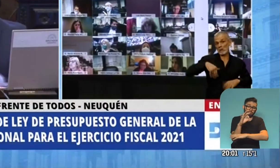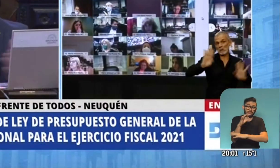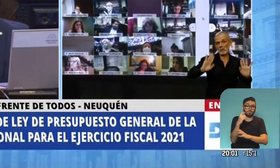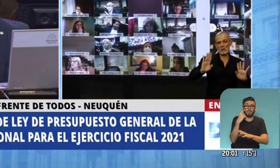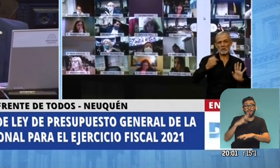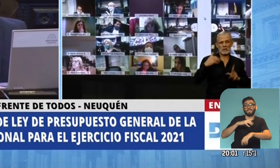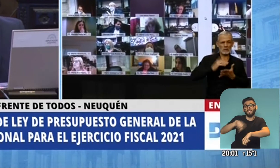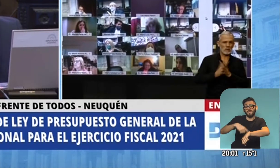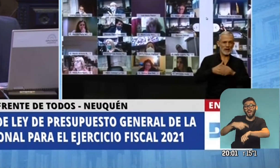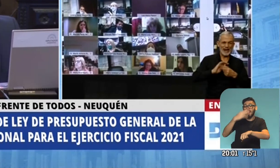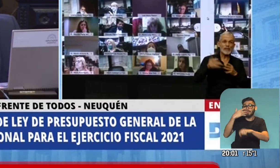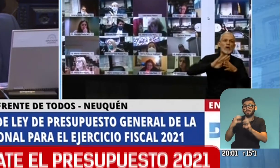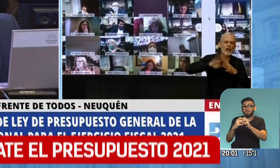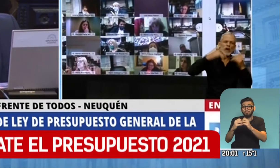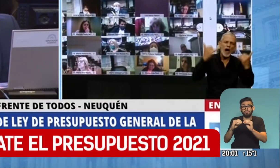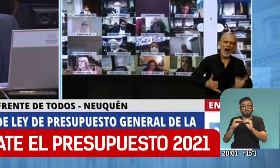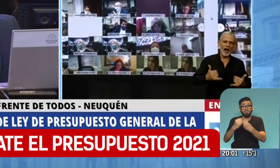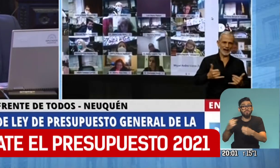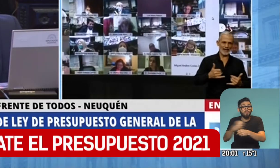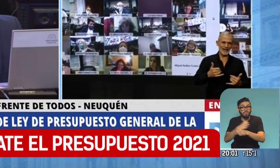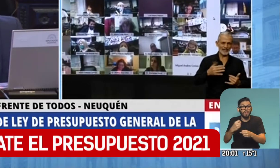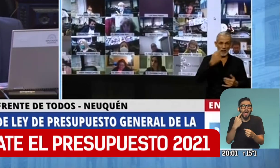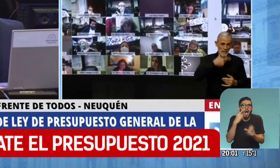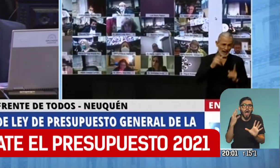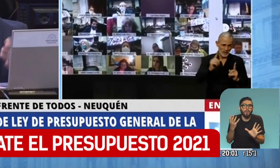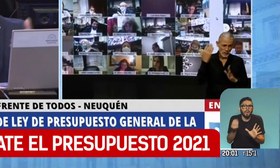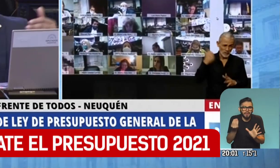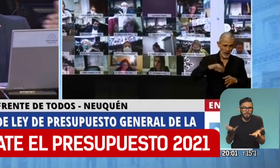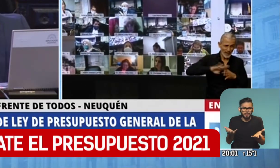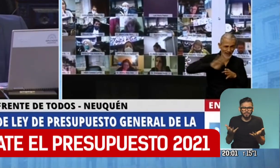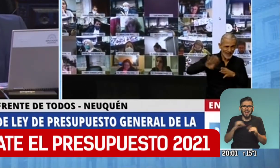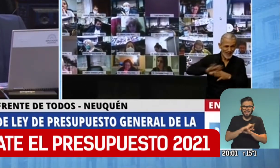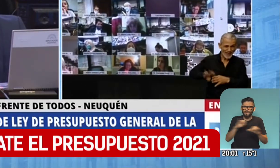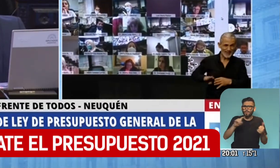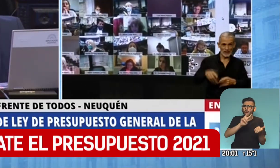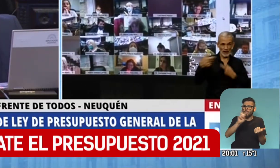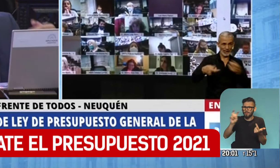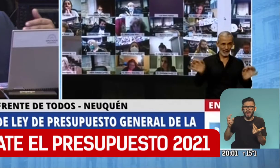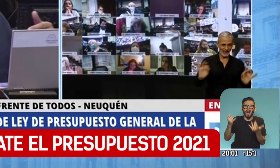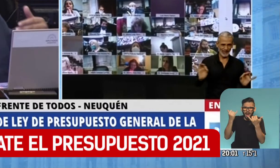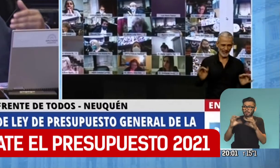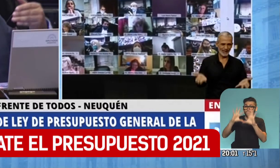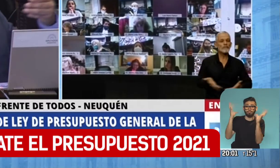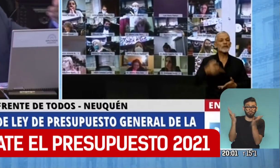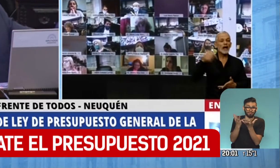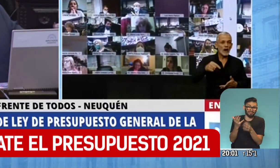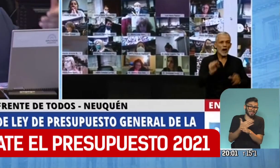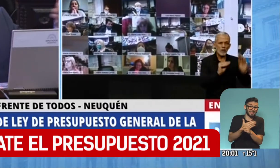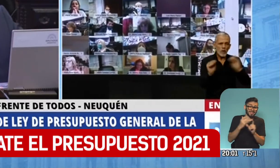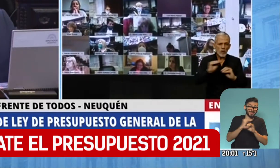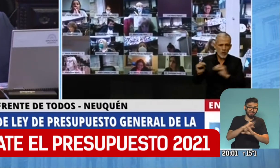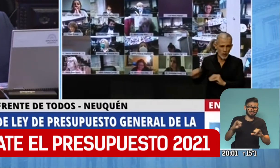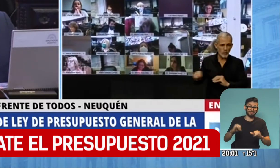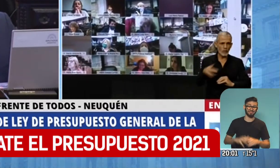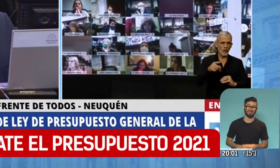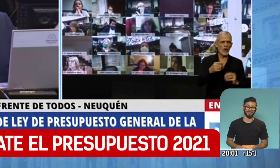la Cámara Baja vamos a ver qué es lo que sucede. Mientras tanto tenemos mucha información también del ámbito global. Lo adelantábamos, Ariel. Y en